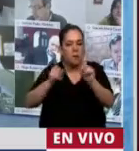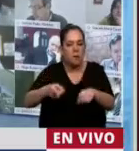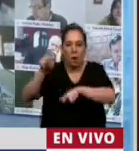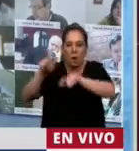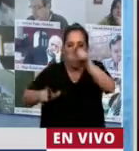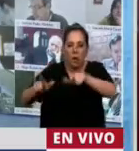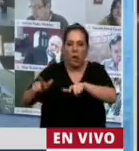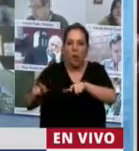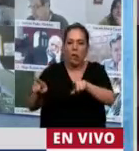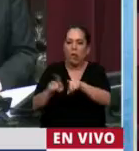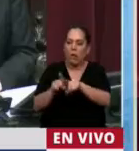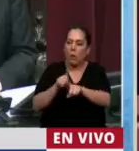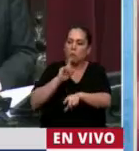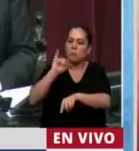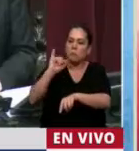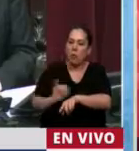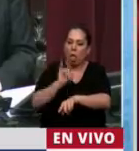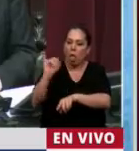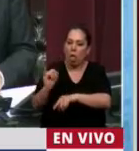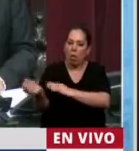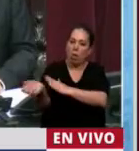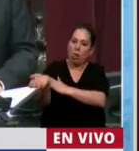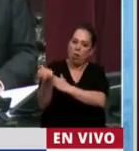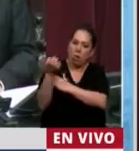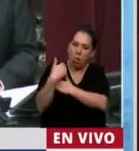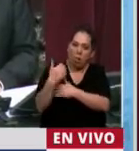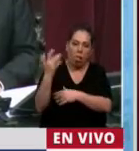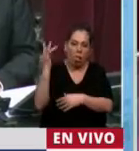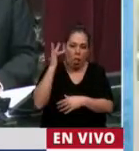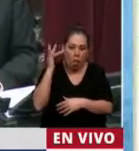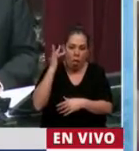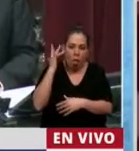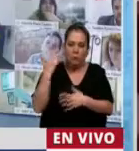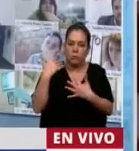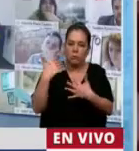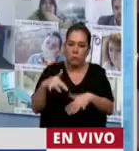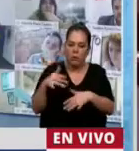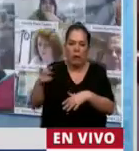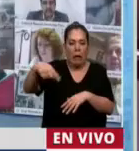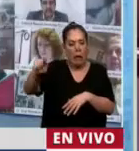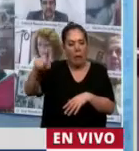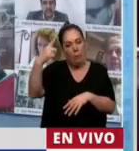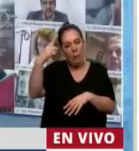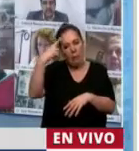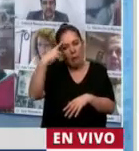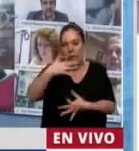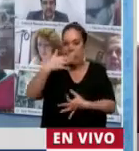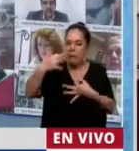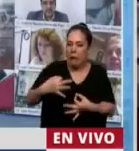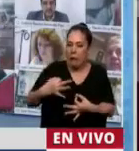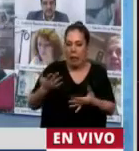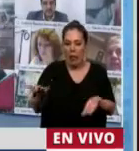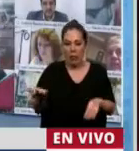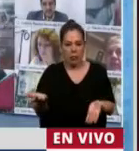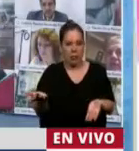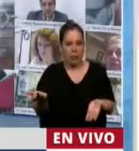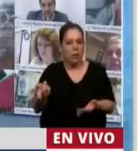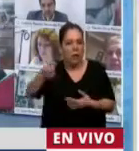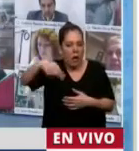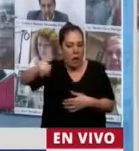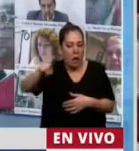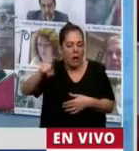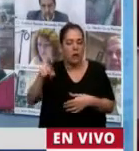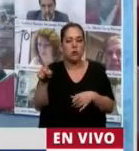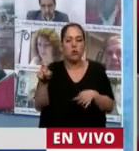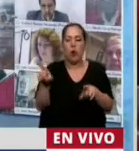ocurrencias autoritarias que nada tienen que ver con la democracia que tenemos que